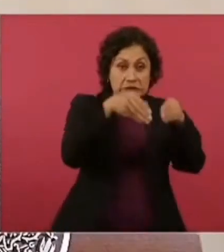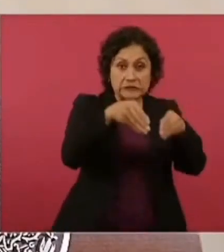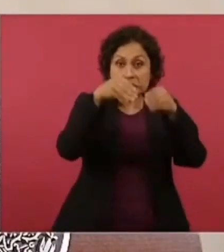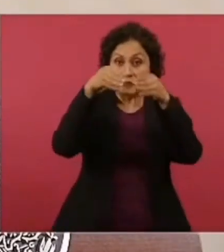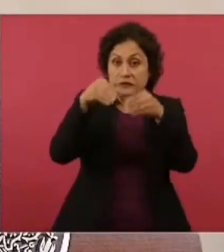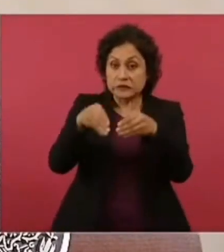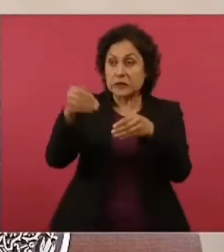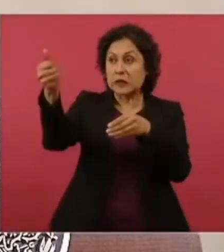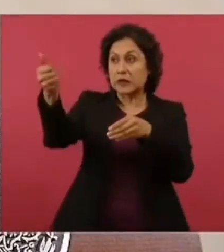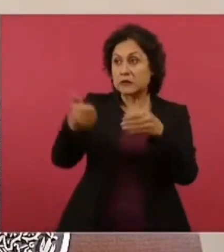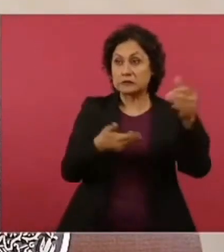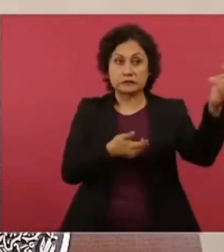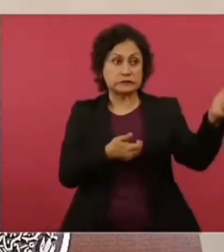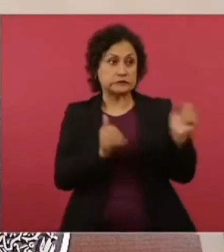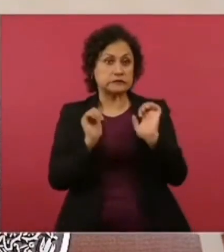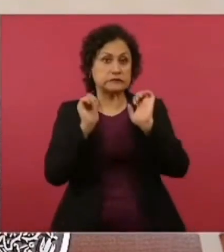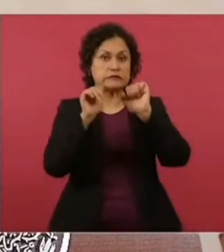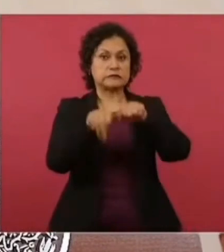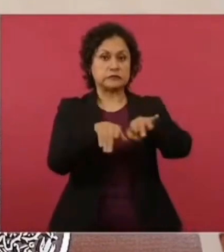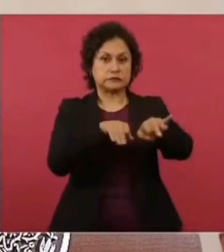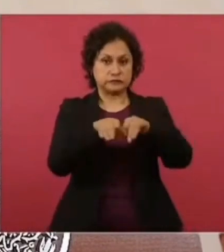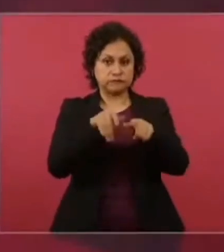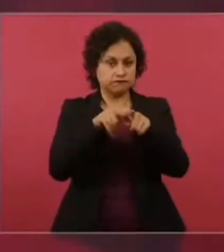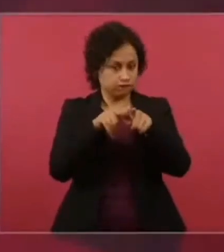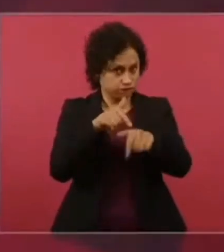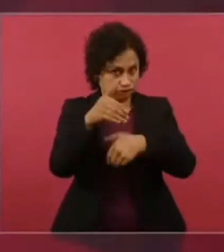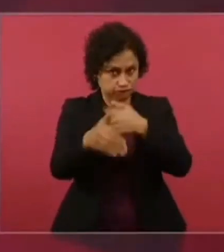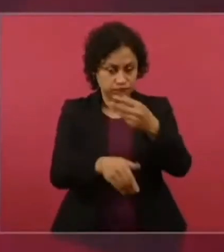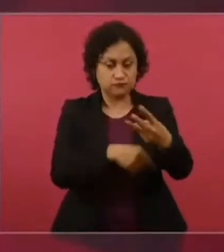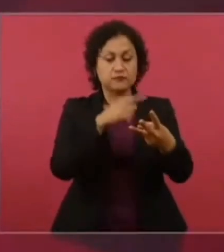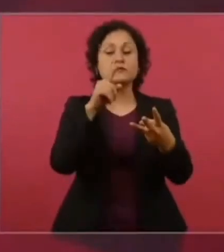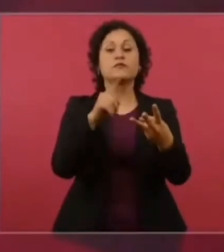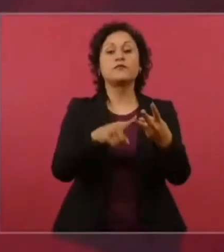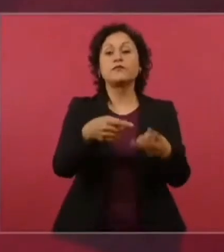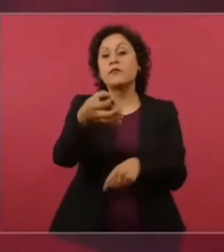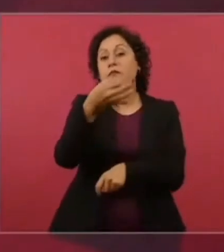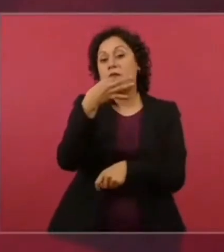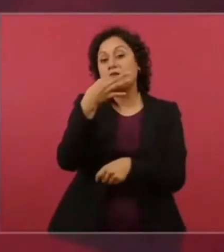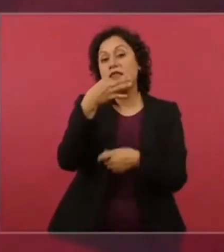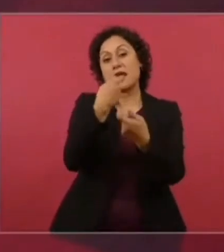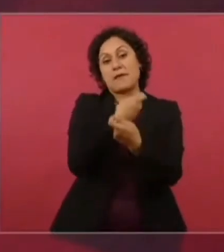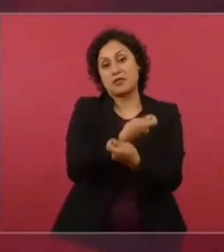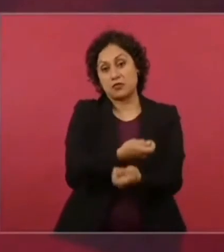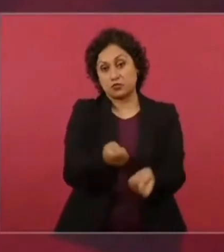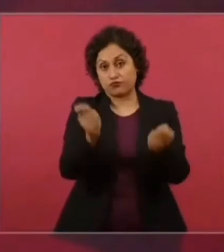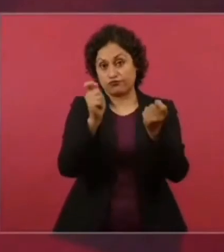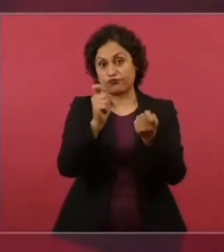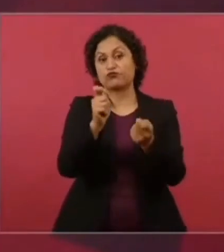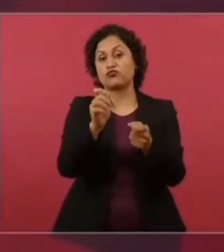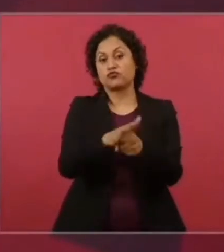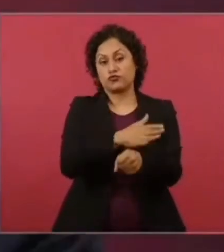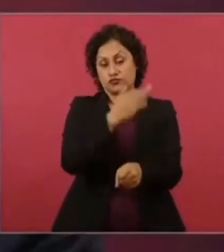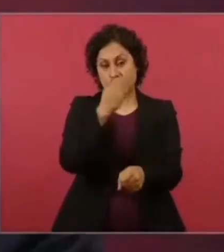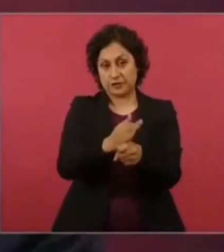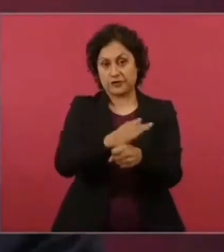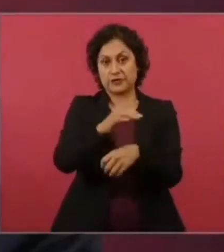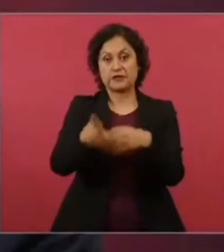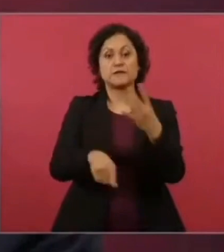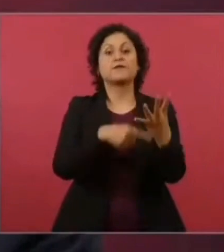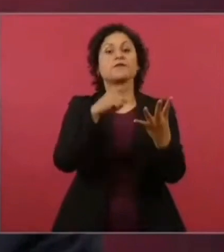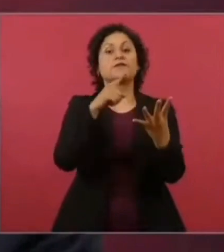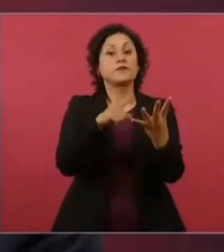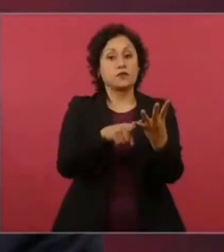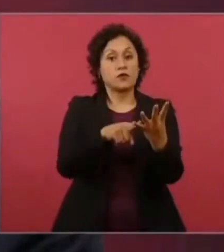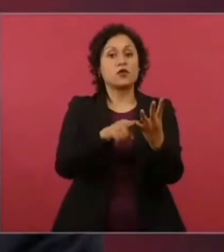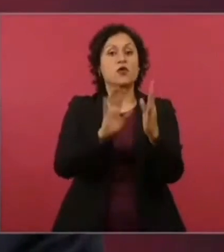estamos en eso, que no falten. Tres, abasto de medicamentos. Y cuatro, vamos a basificar, ya lo